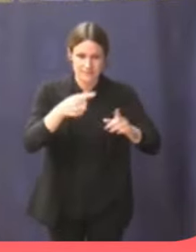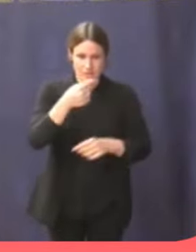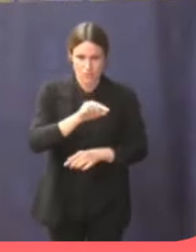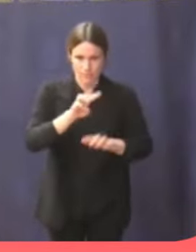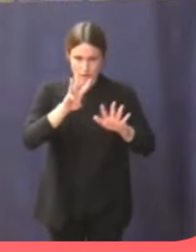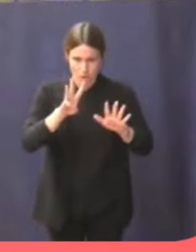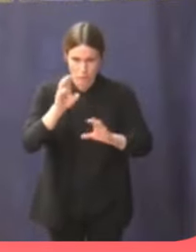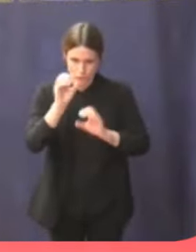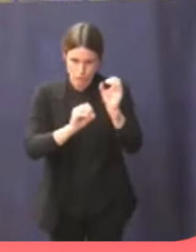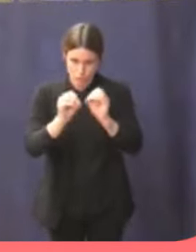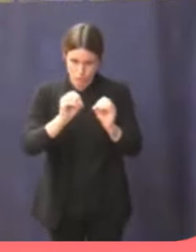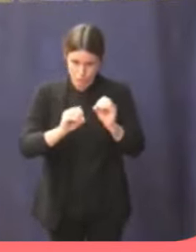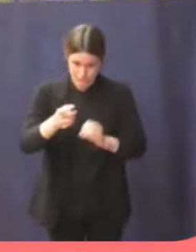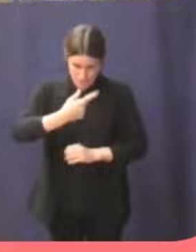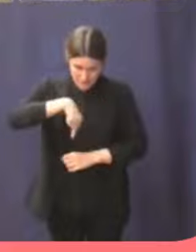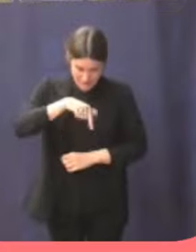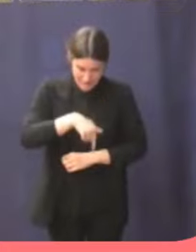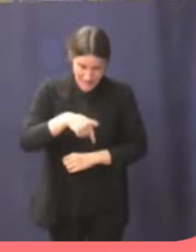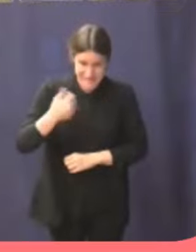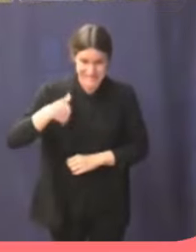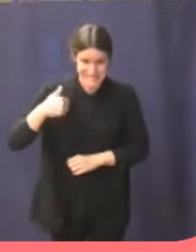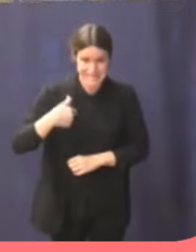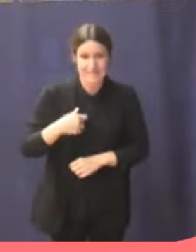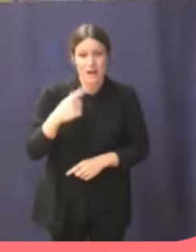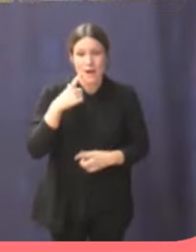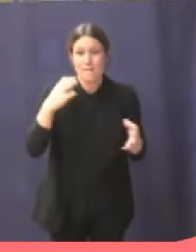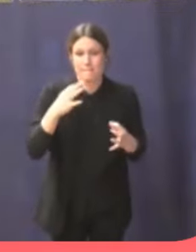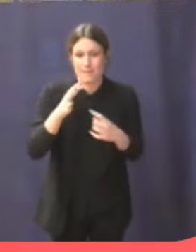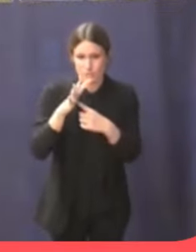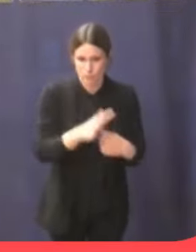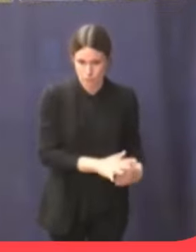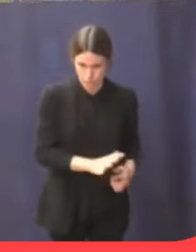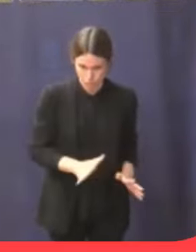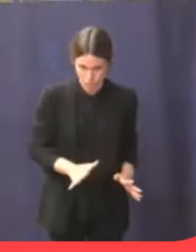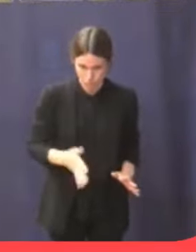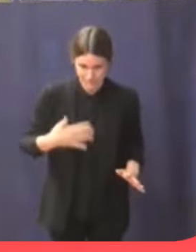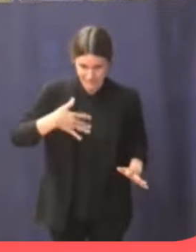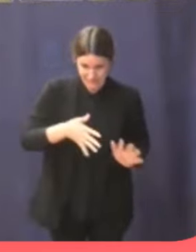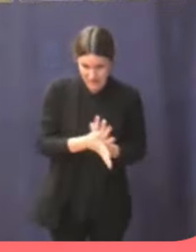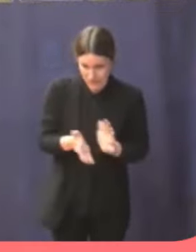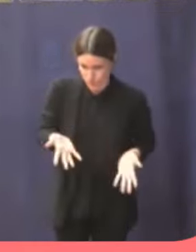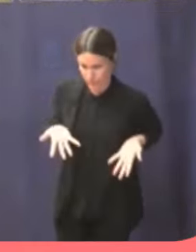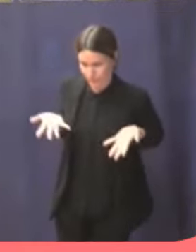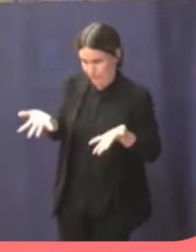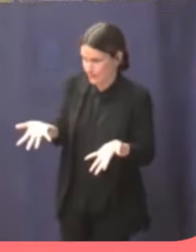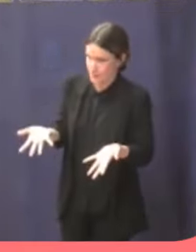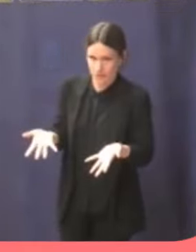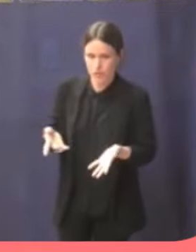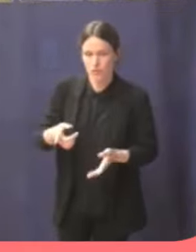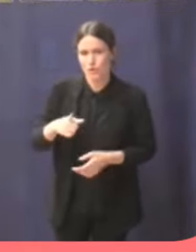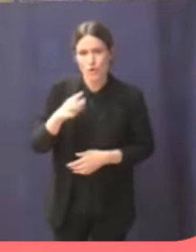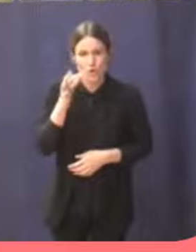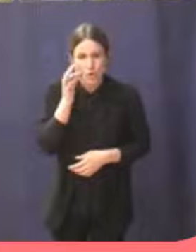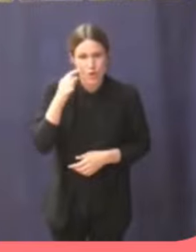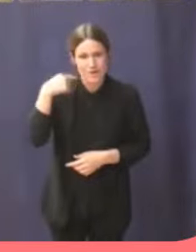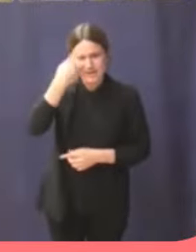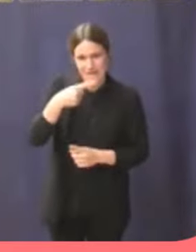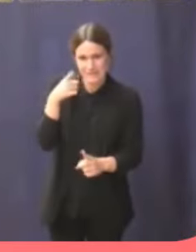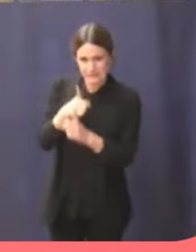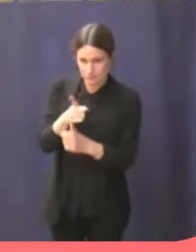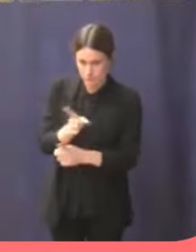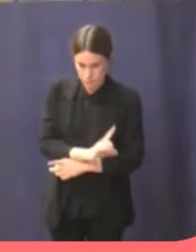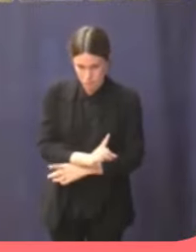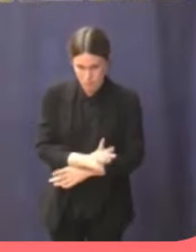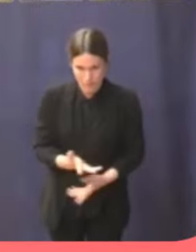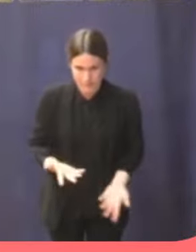menores ya están en riesgo de exclusión. Entonces no podemos ofrecer algo que no tenemos. No es racismo, no señora, no es racismo. Además,